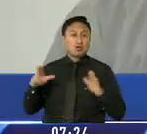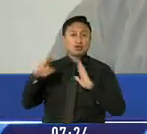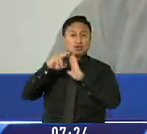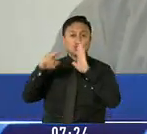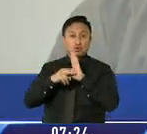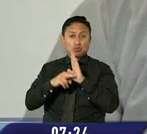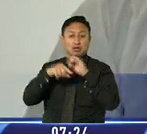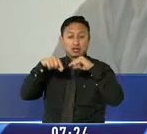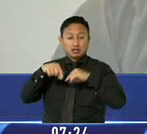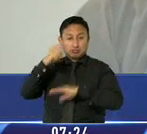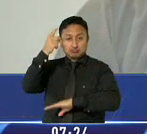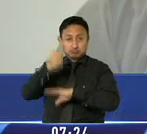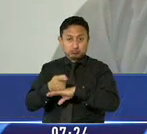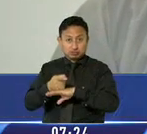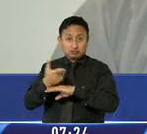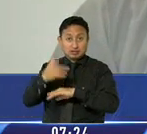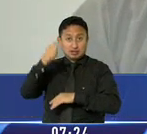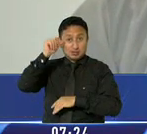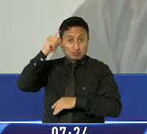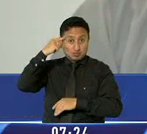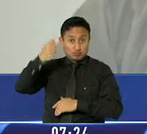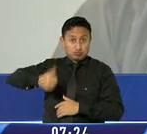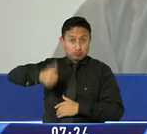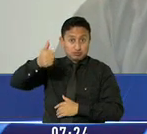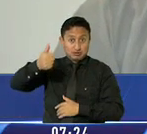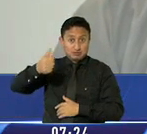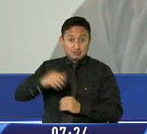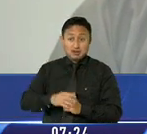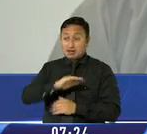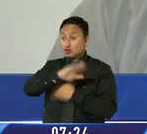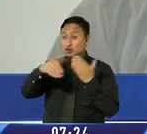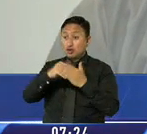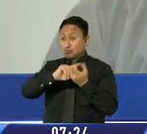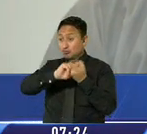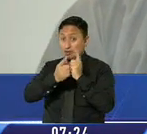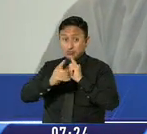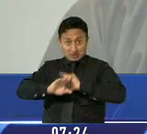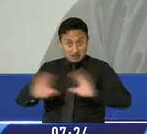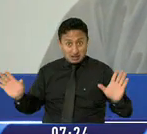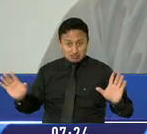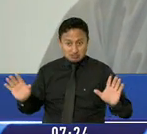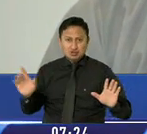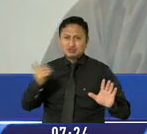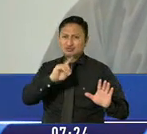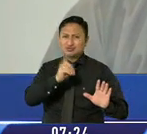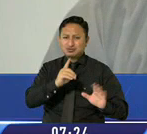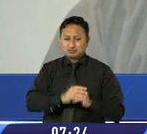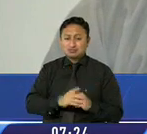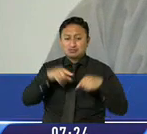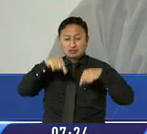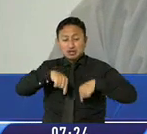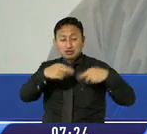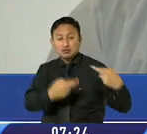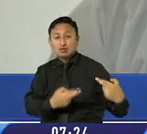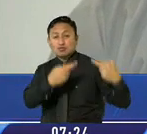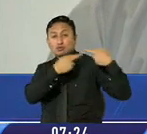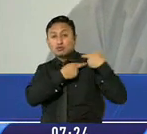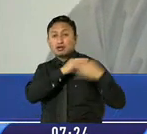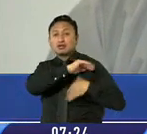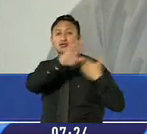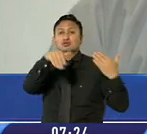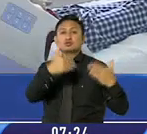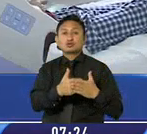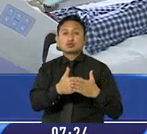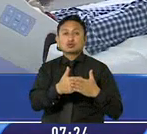nosotros tomemos a nivel gubernamental no va a cambiar. El virus va a llegar hasta acá. Esto requiere bastante corresponsabilidad de la